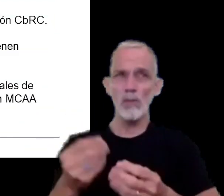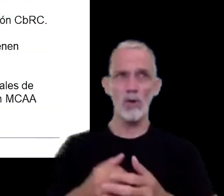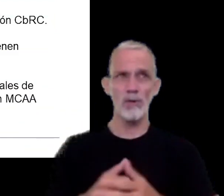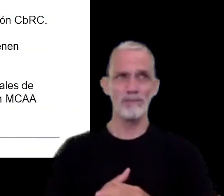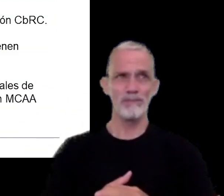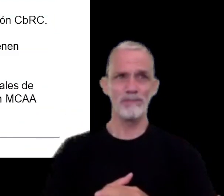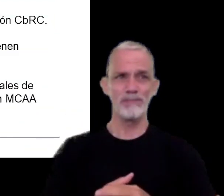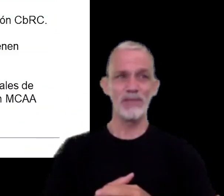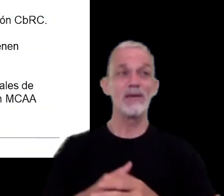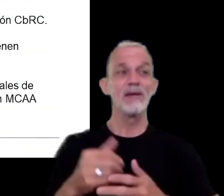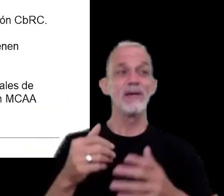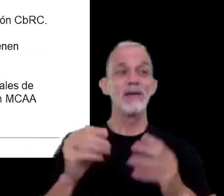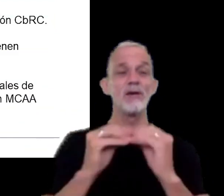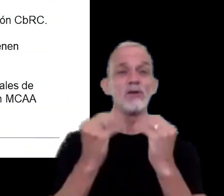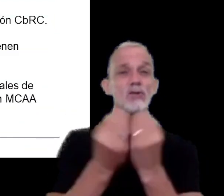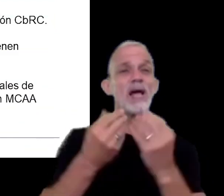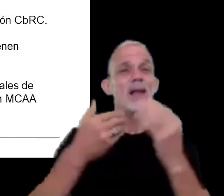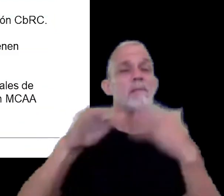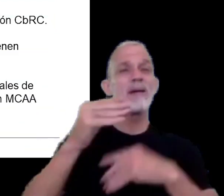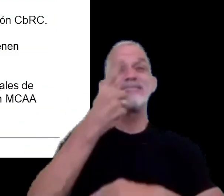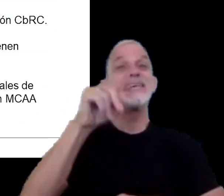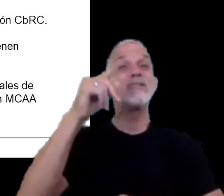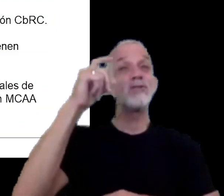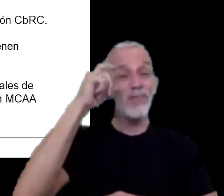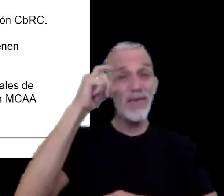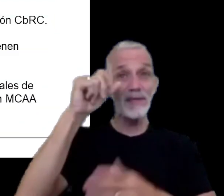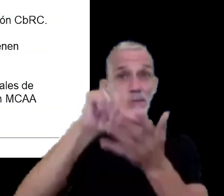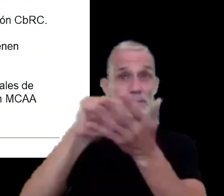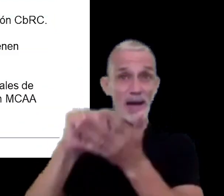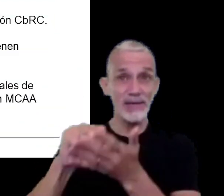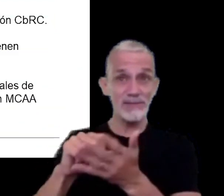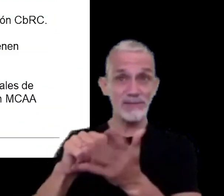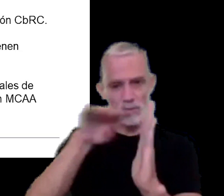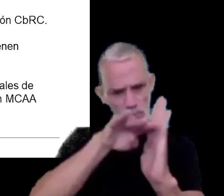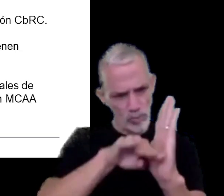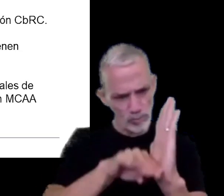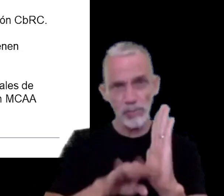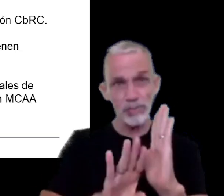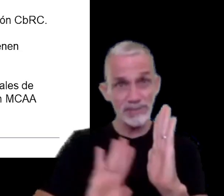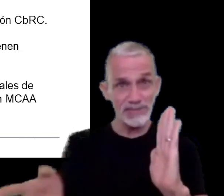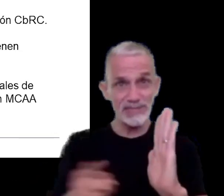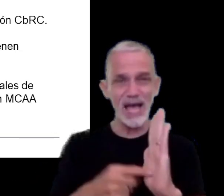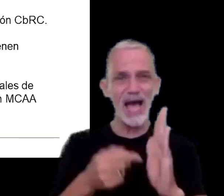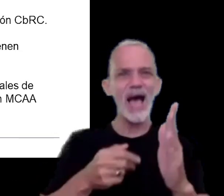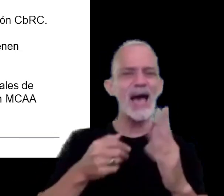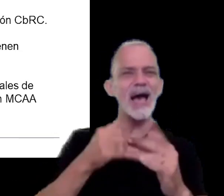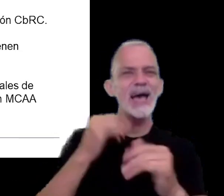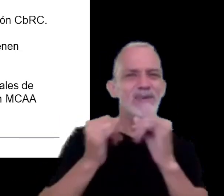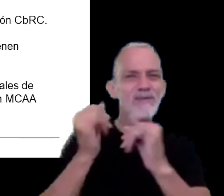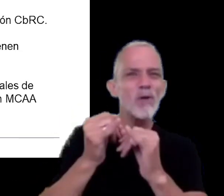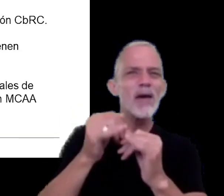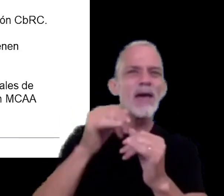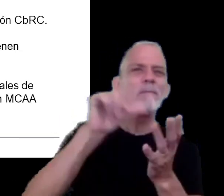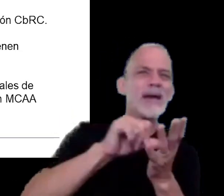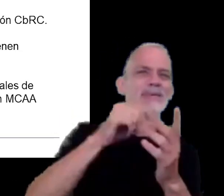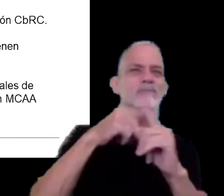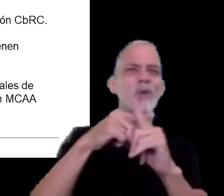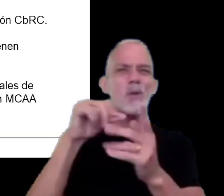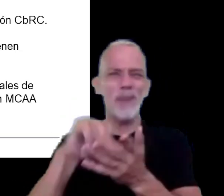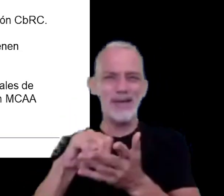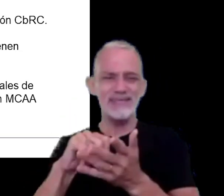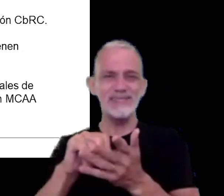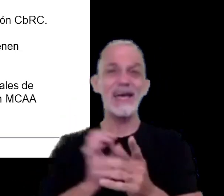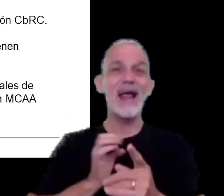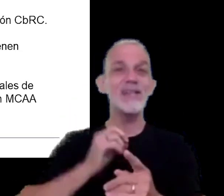son más de 110 países los que han implementado requisitos de informe país por país para los años